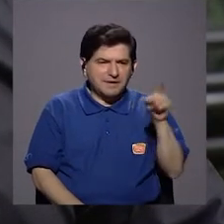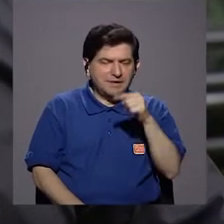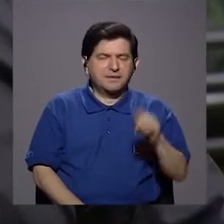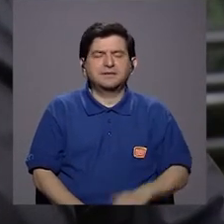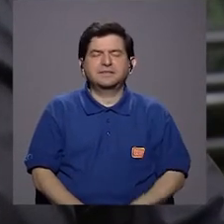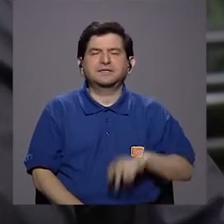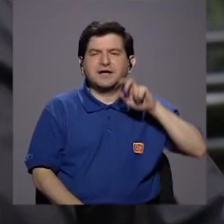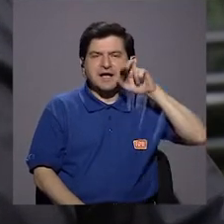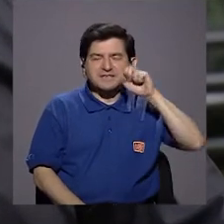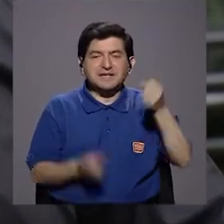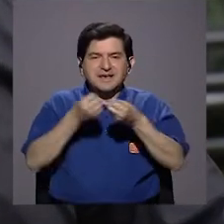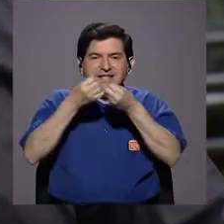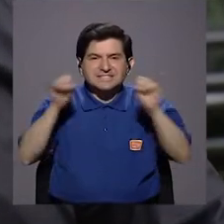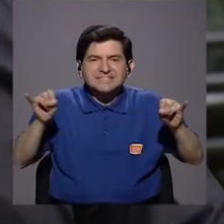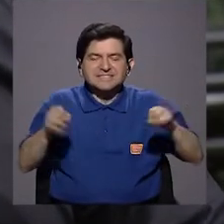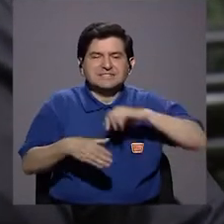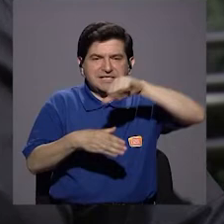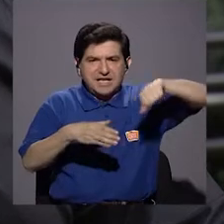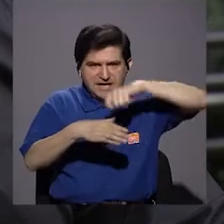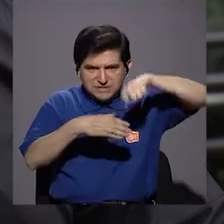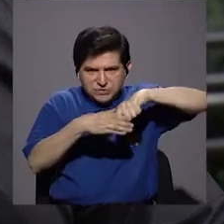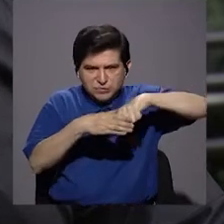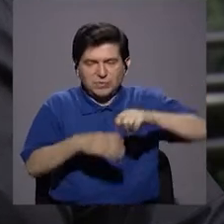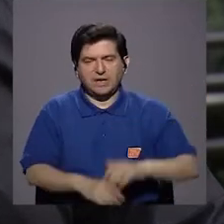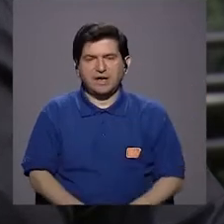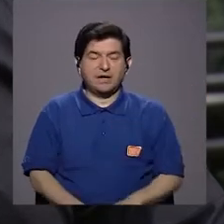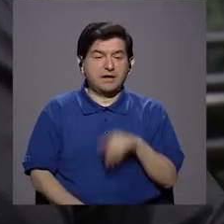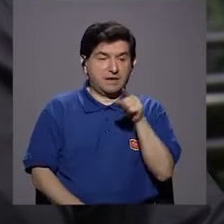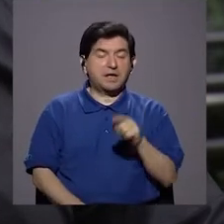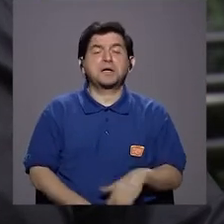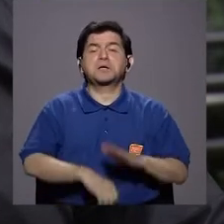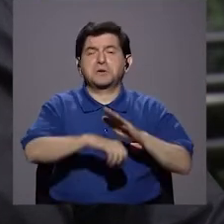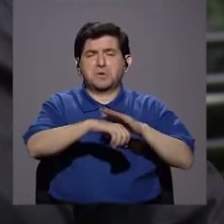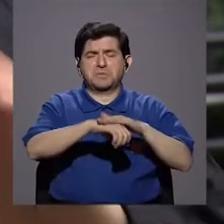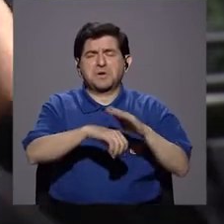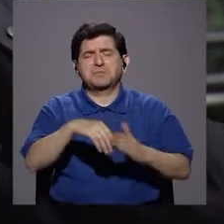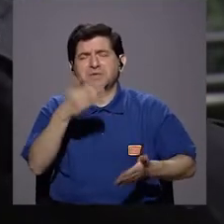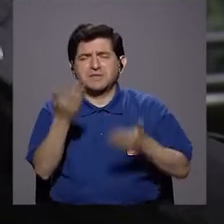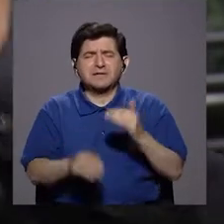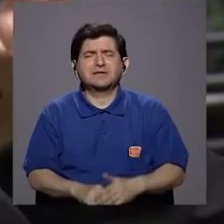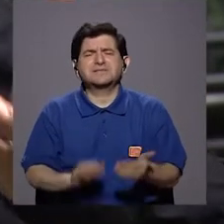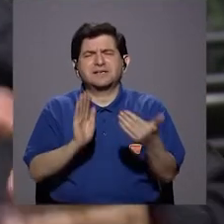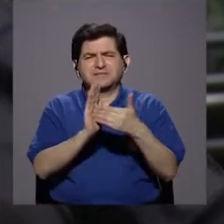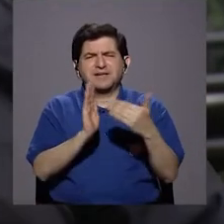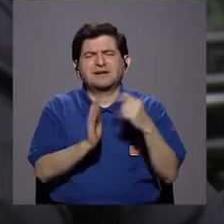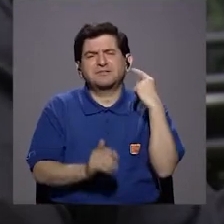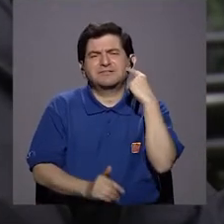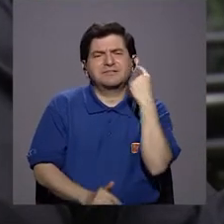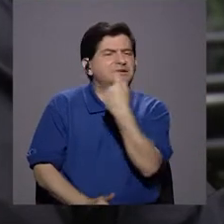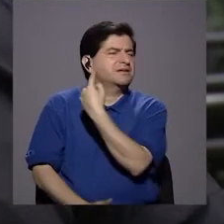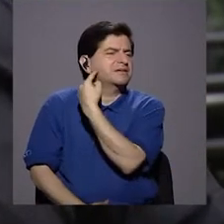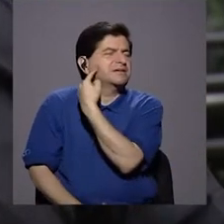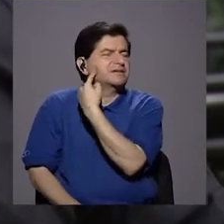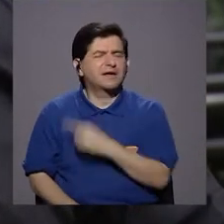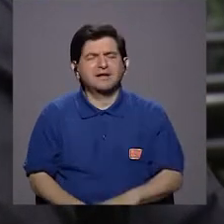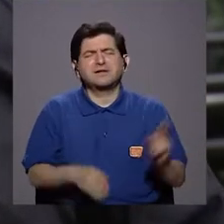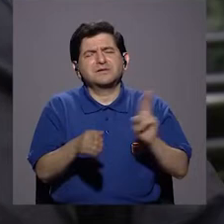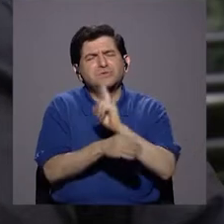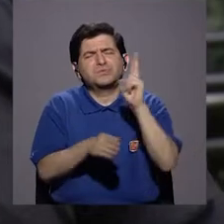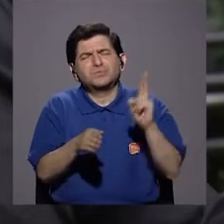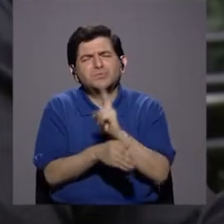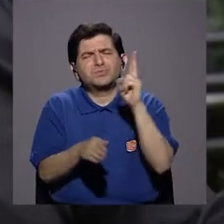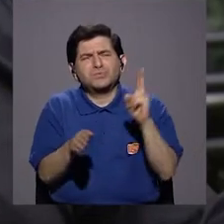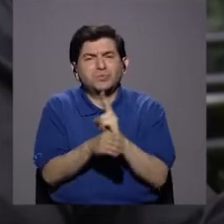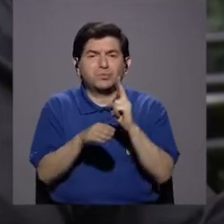Los chicles sin azúcar, por ejemplo, es una cosa que te puede lastimar tal vez la articulación temporomandibular si los usas